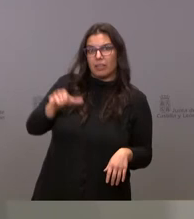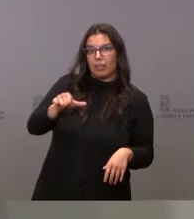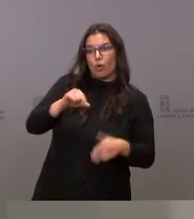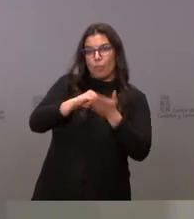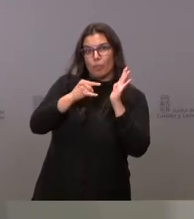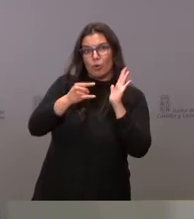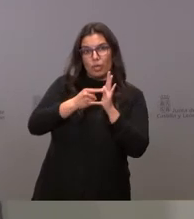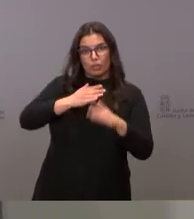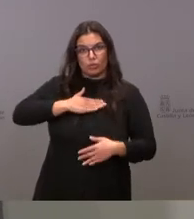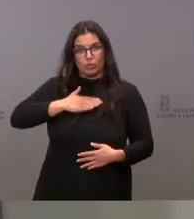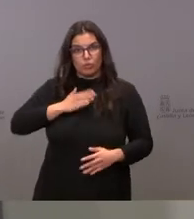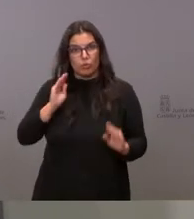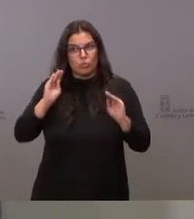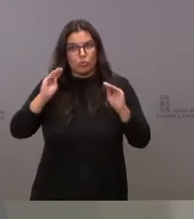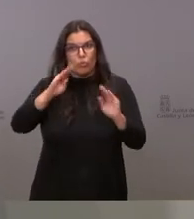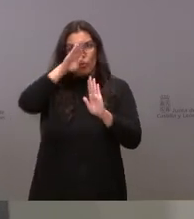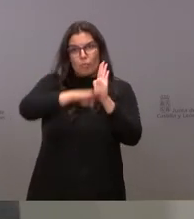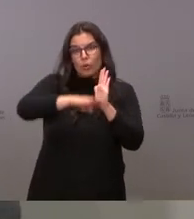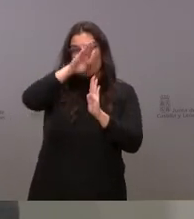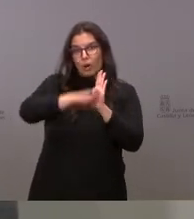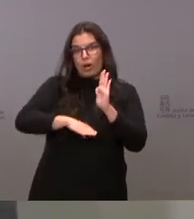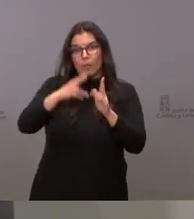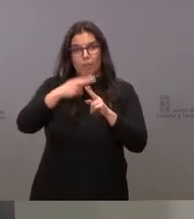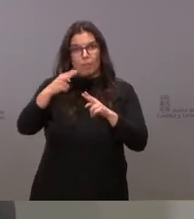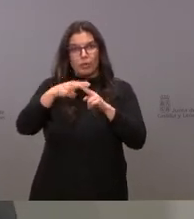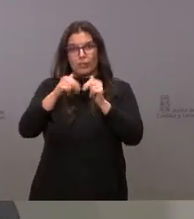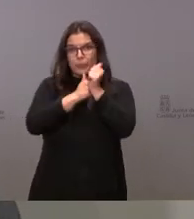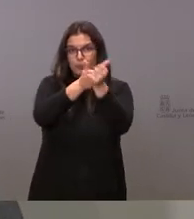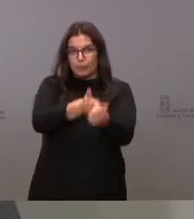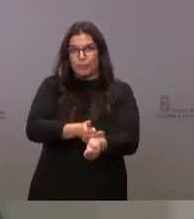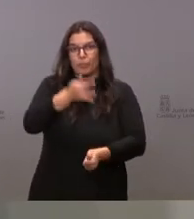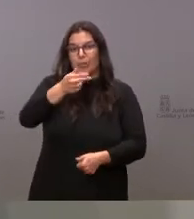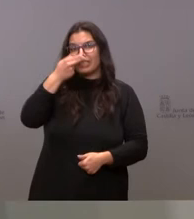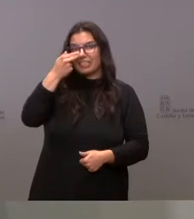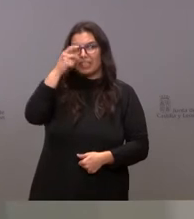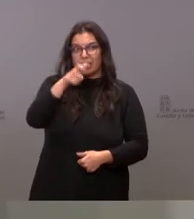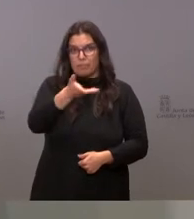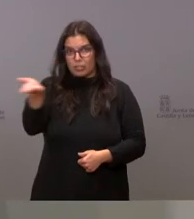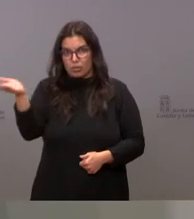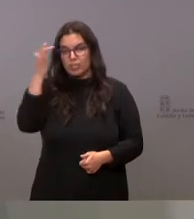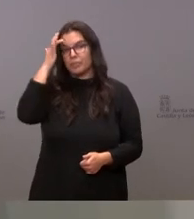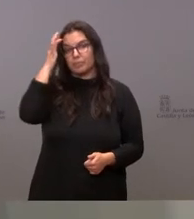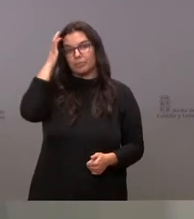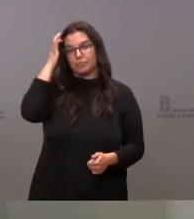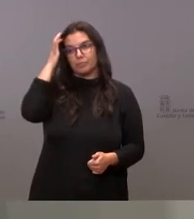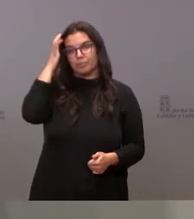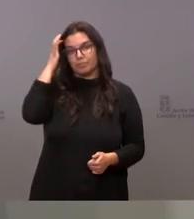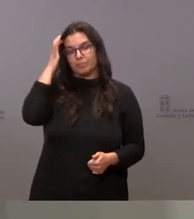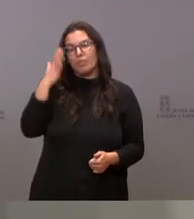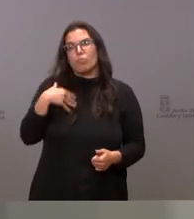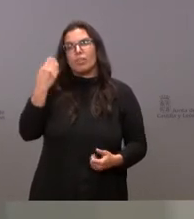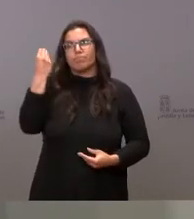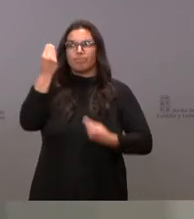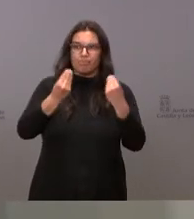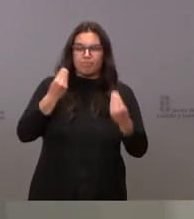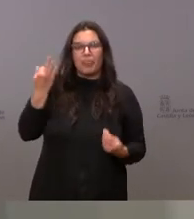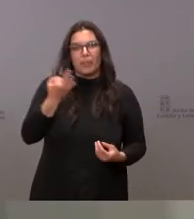políticos, a sus programas políticos y a la defensa del interés de los ciudadanos. Lo que tenemos que preguntarnos, y es lo que decía el